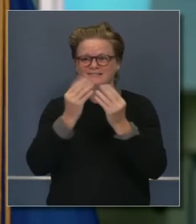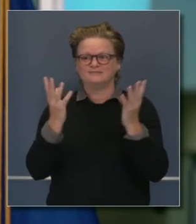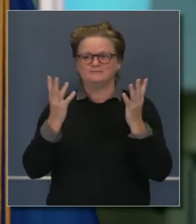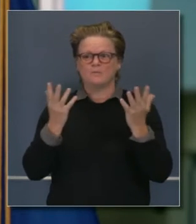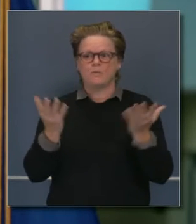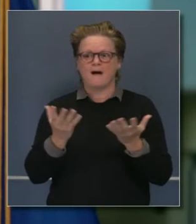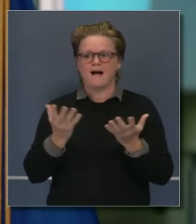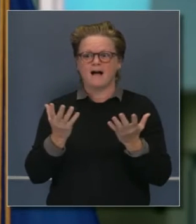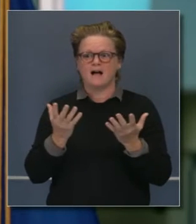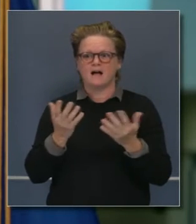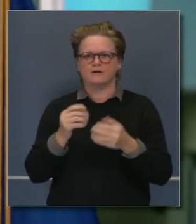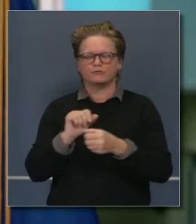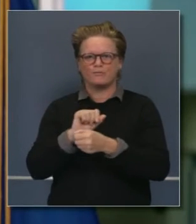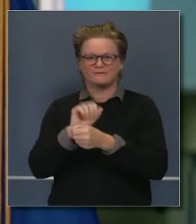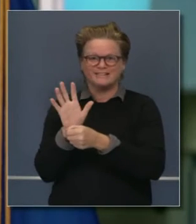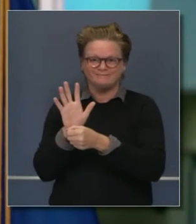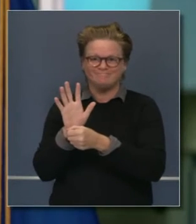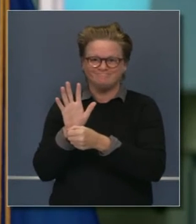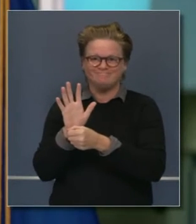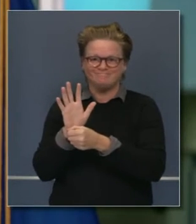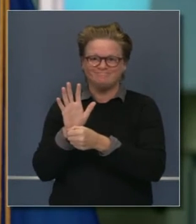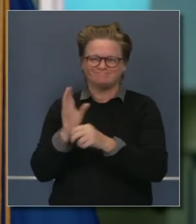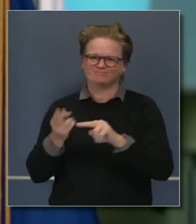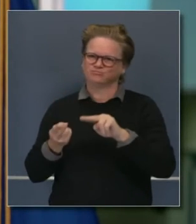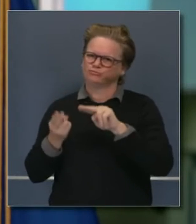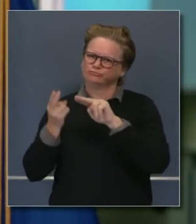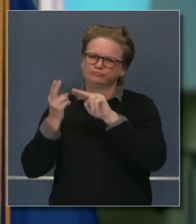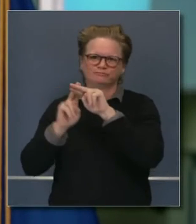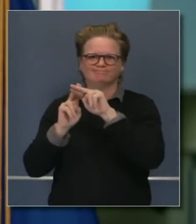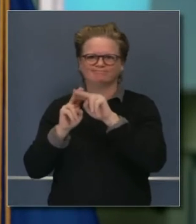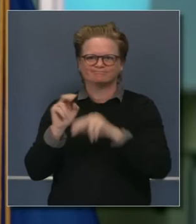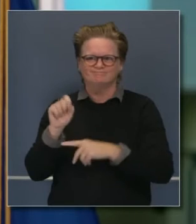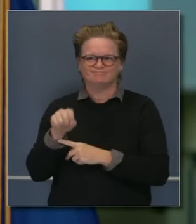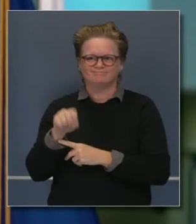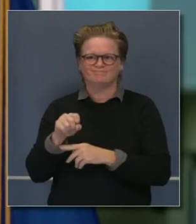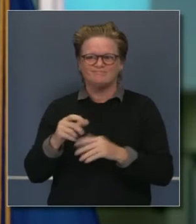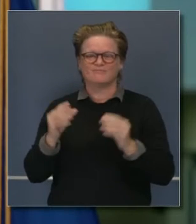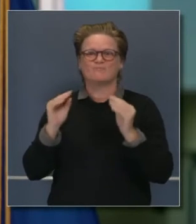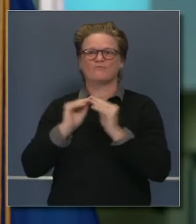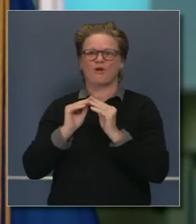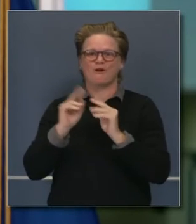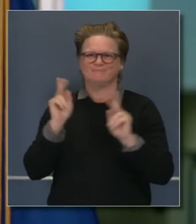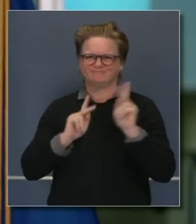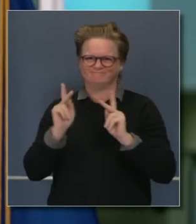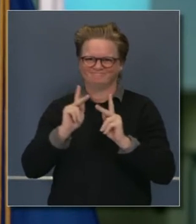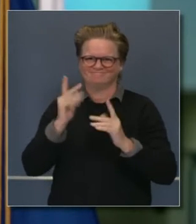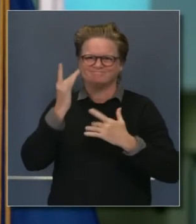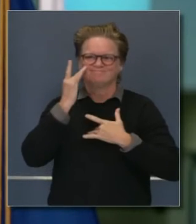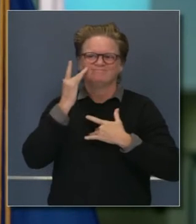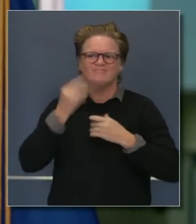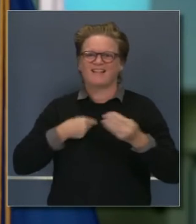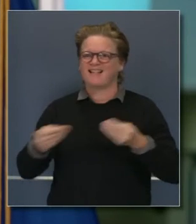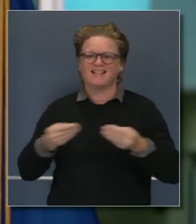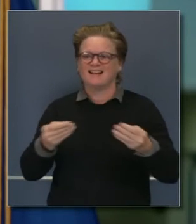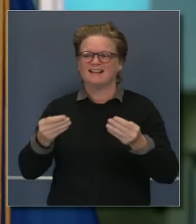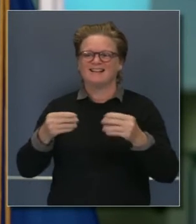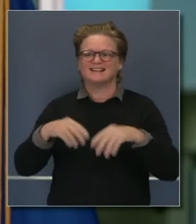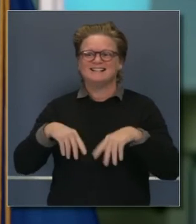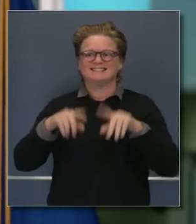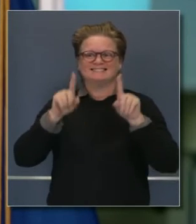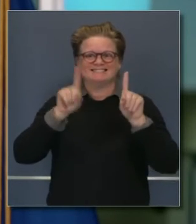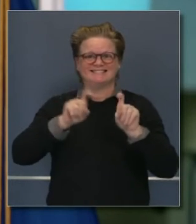aumento de índice de casos de COVID-19, los índices de transmisión que han resultado en un mayor número de